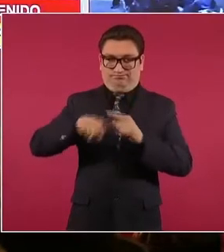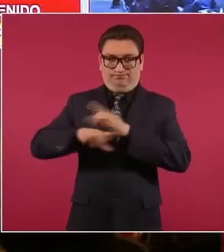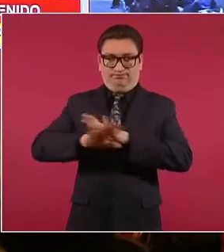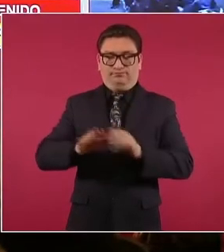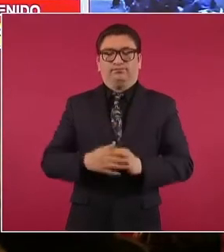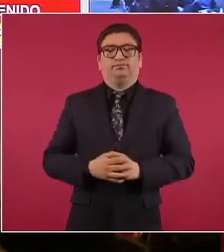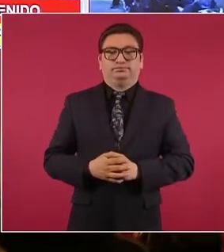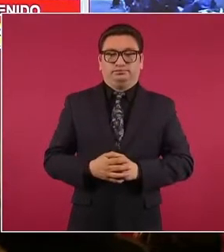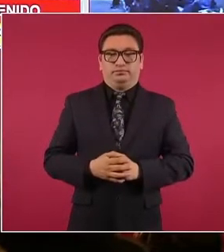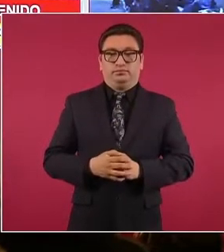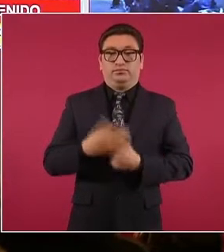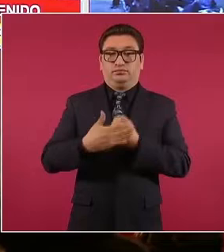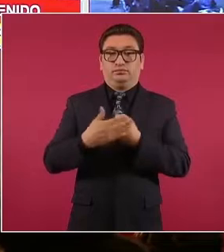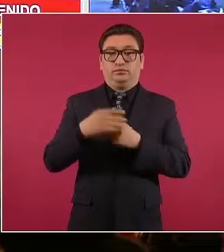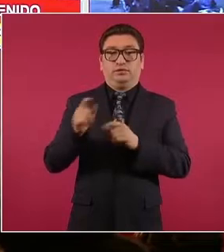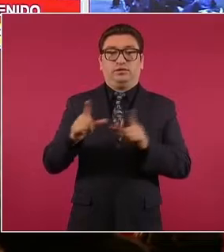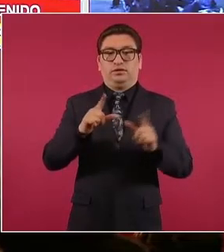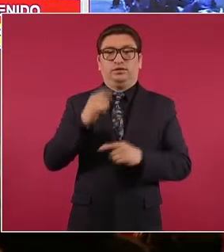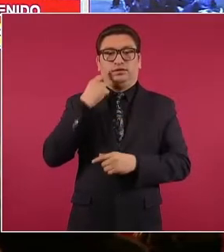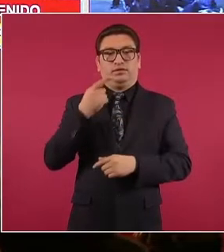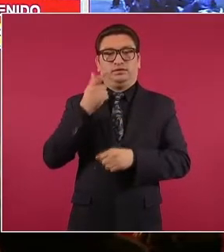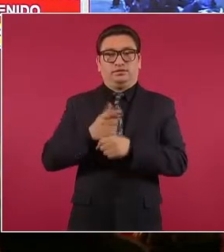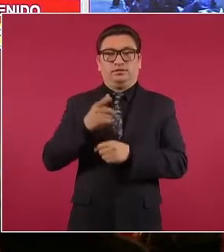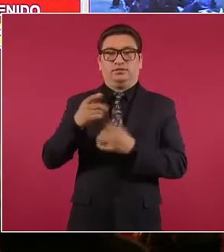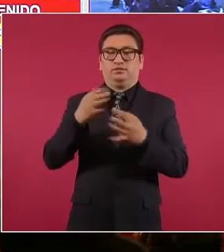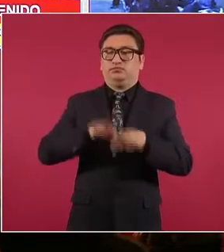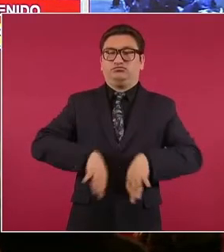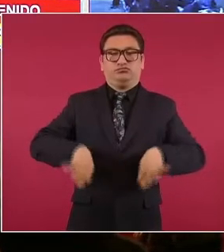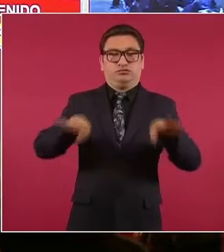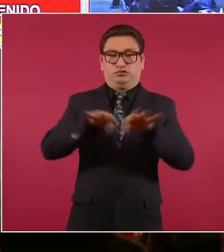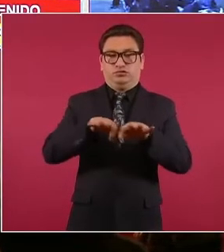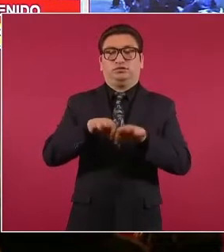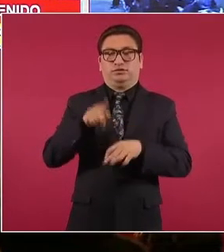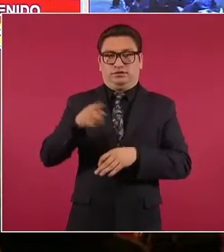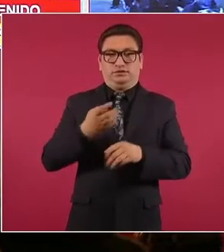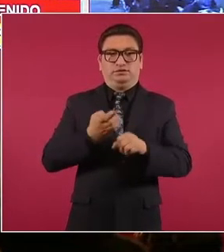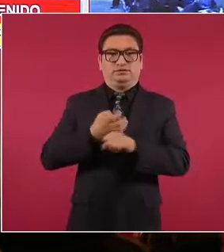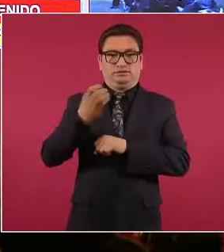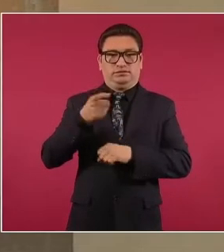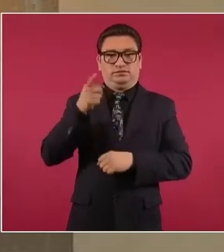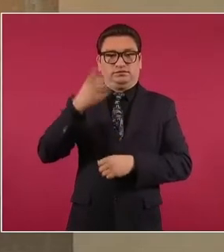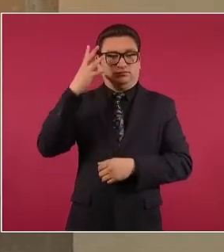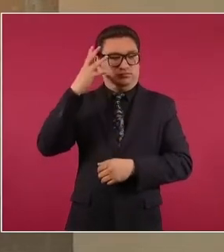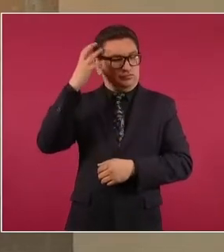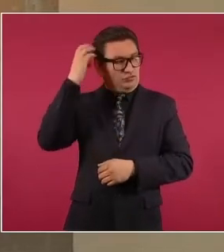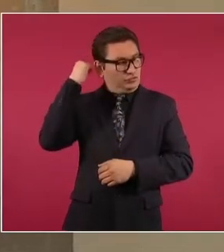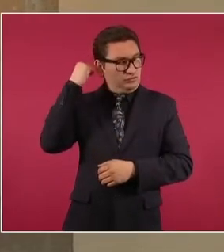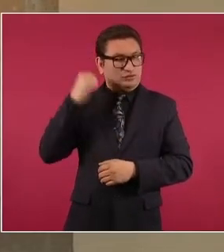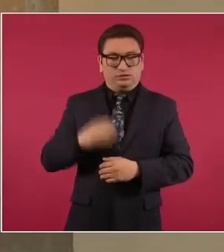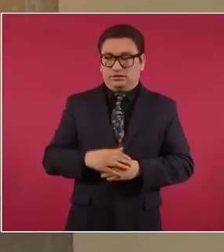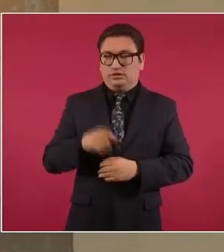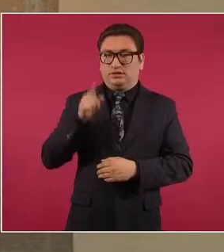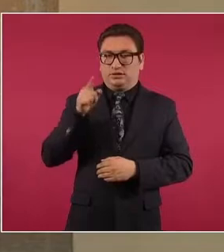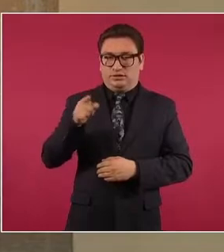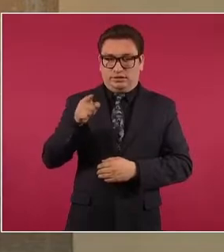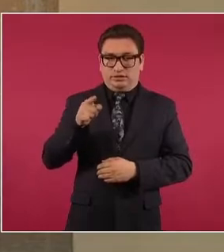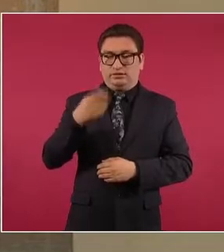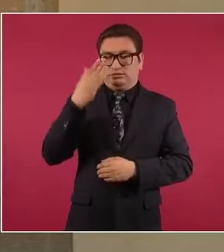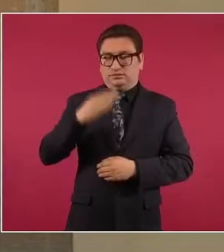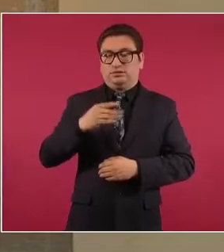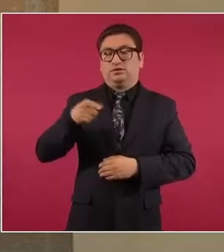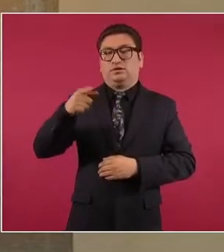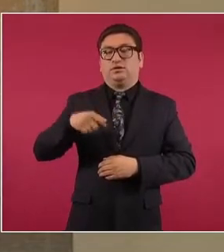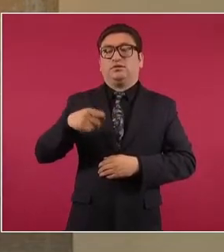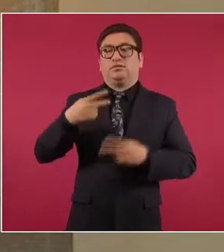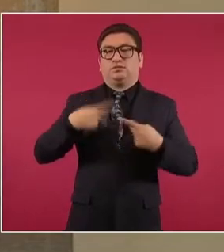Siguiente. También una detención muy relevante en el estado de Morelos, ejecutada por elementos